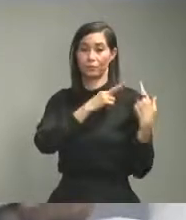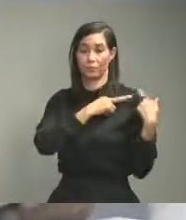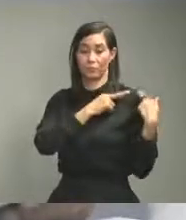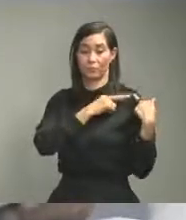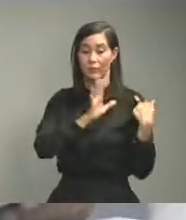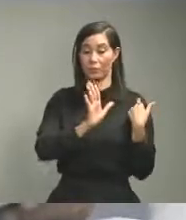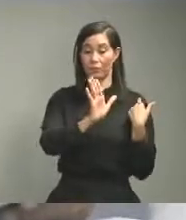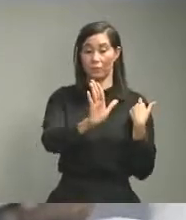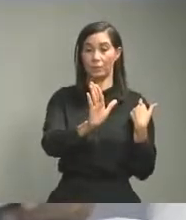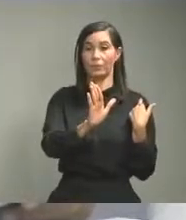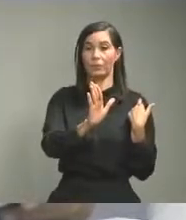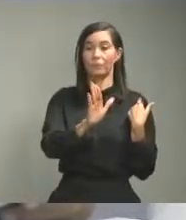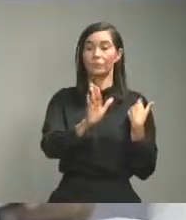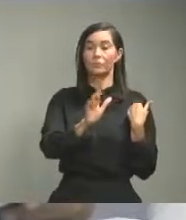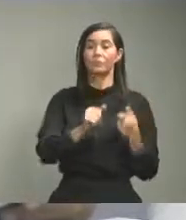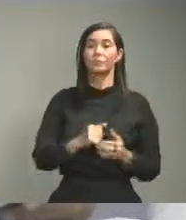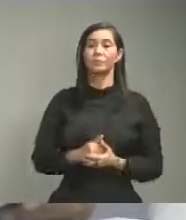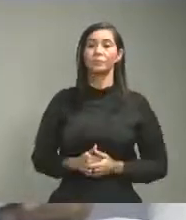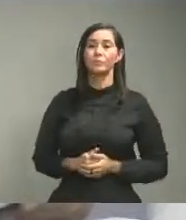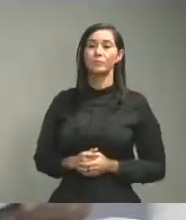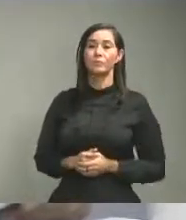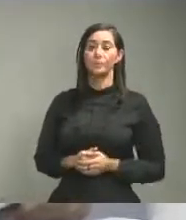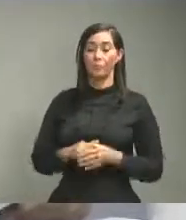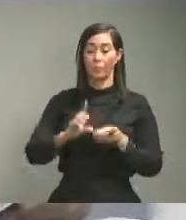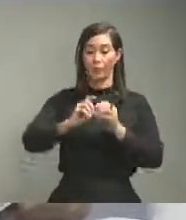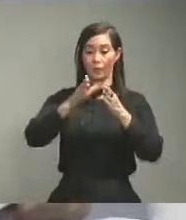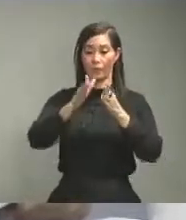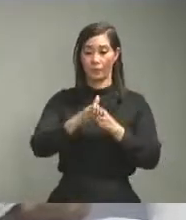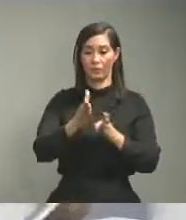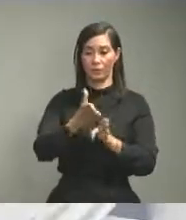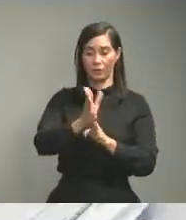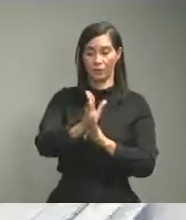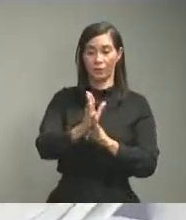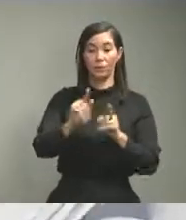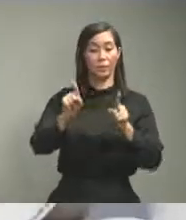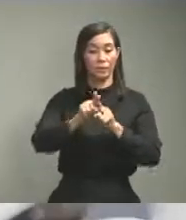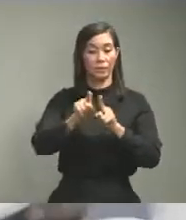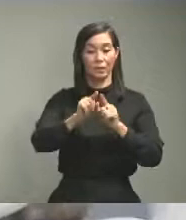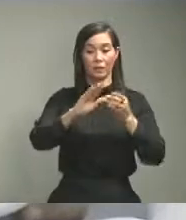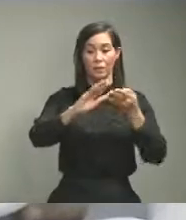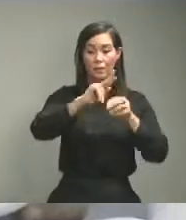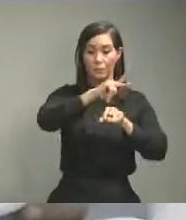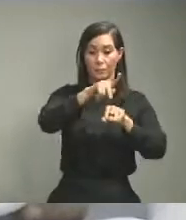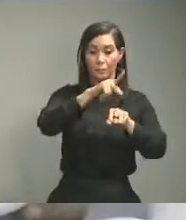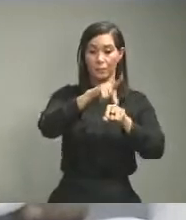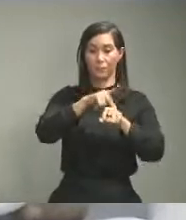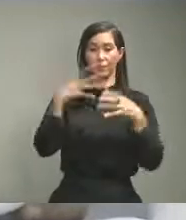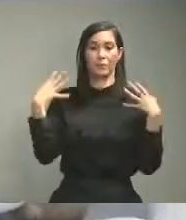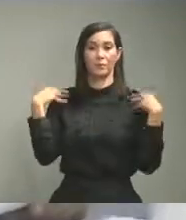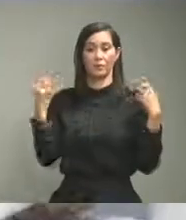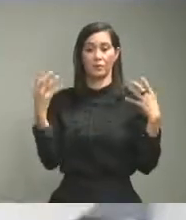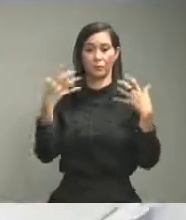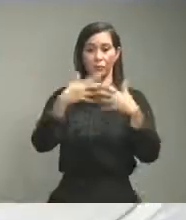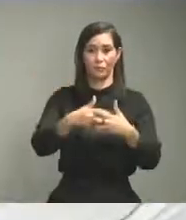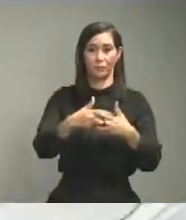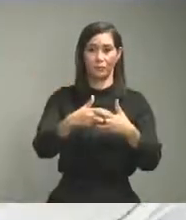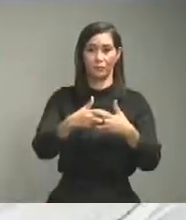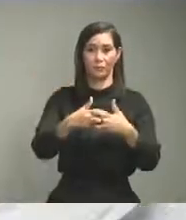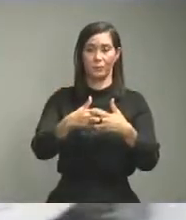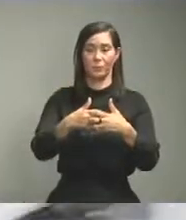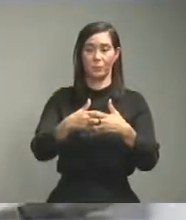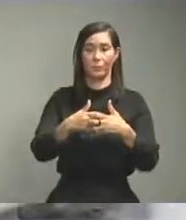riesgos y las direcciones provinciales y salud colectiva por tanto